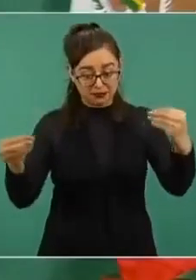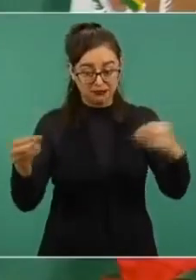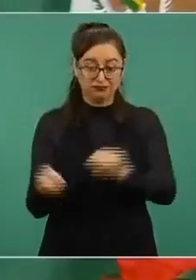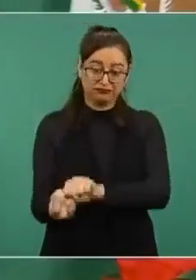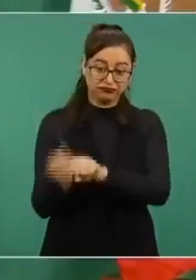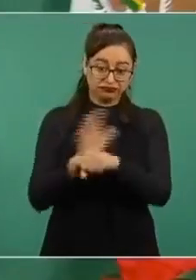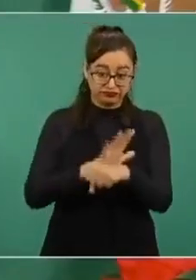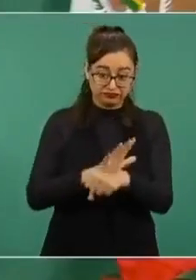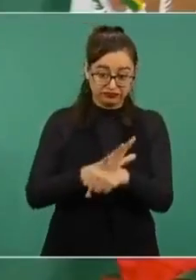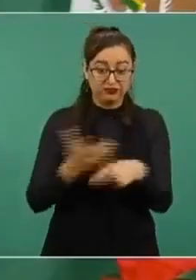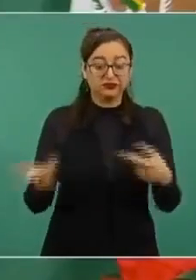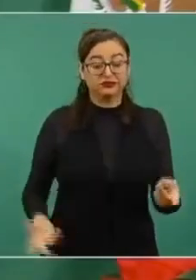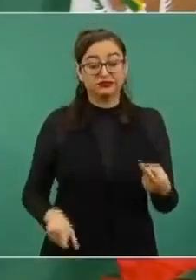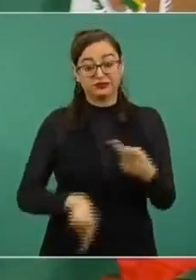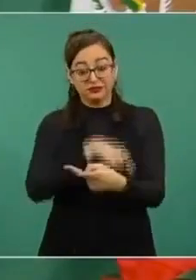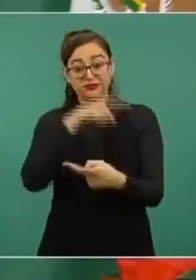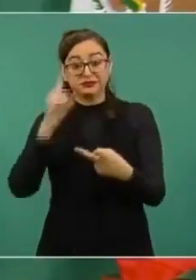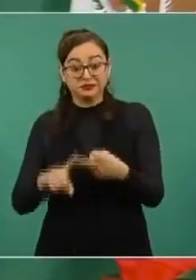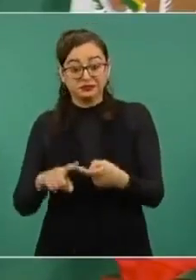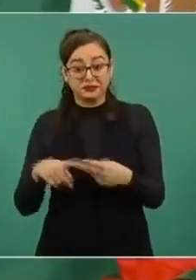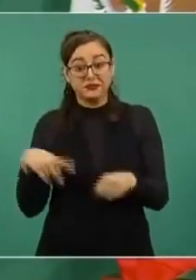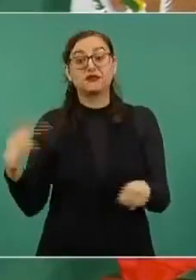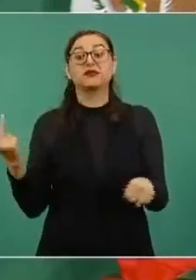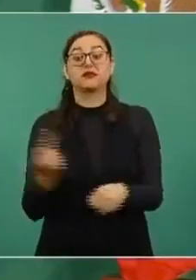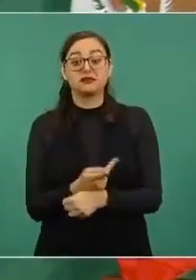las actividades productivas